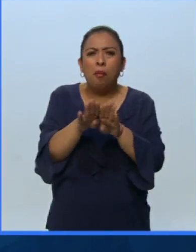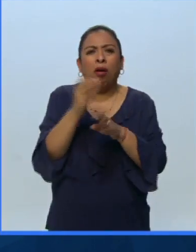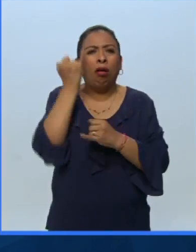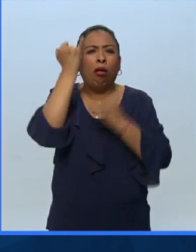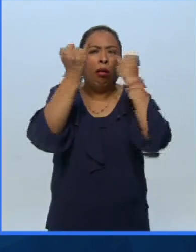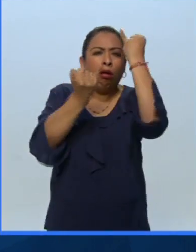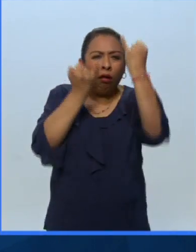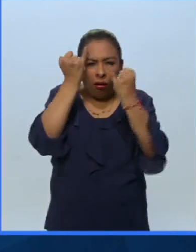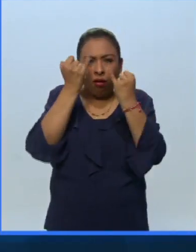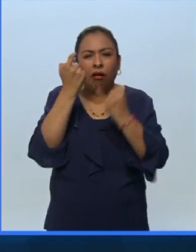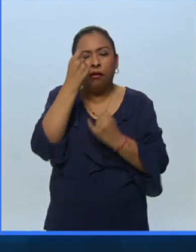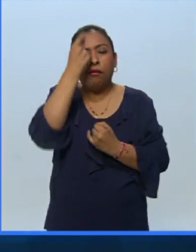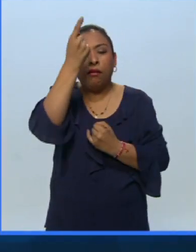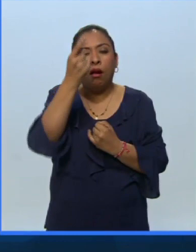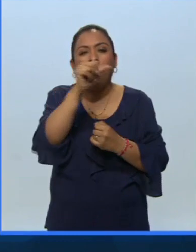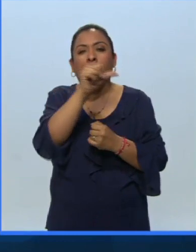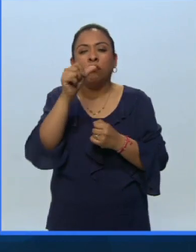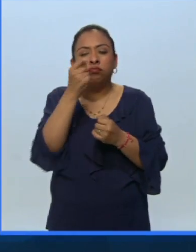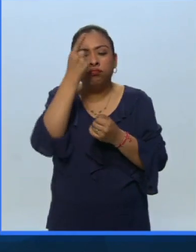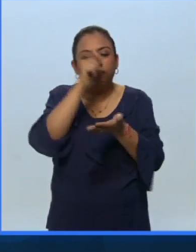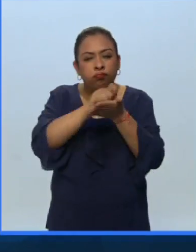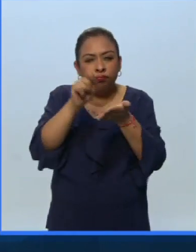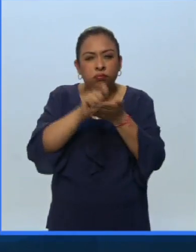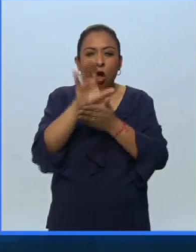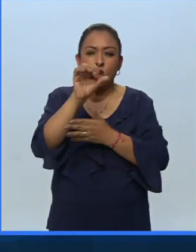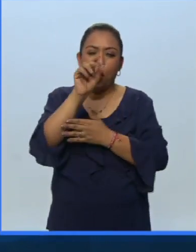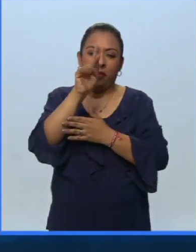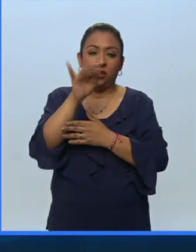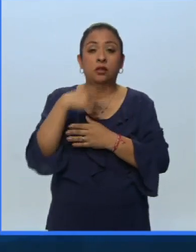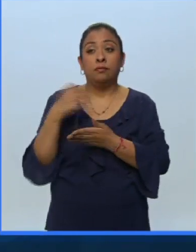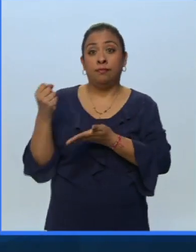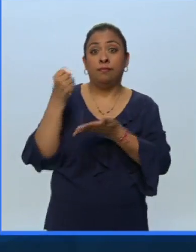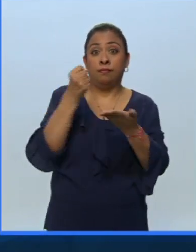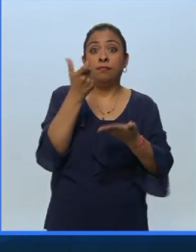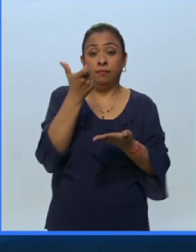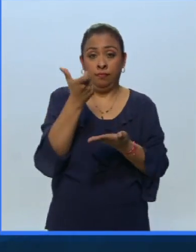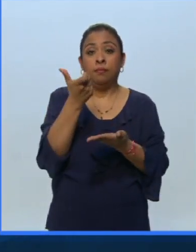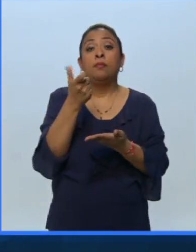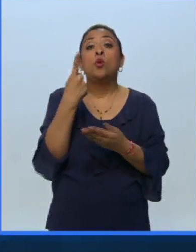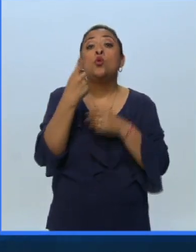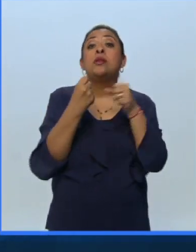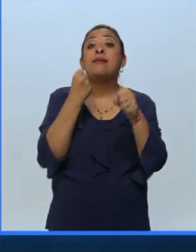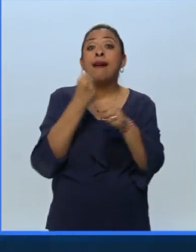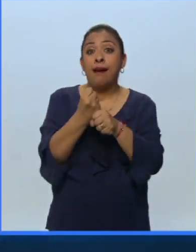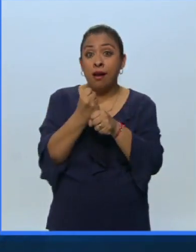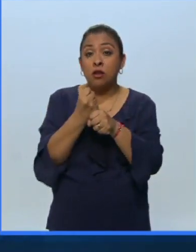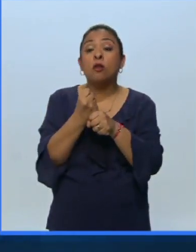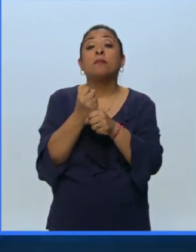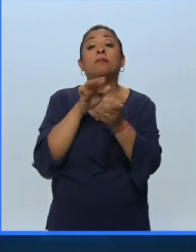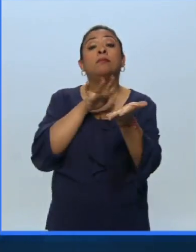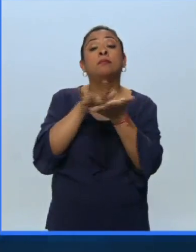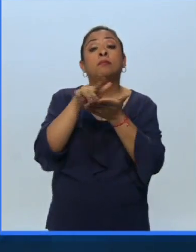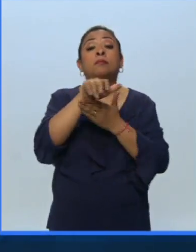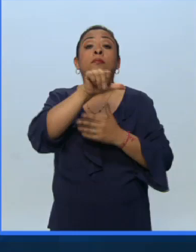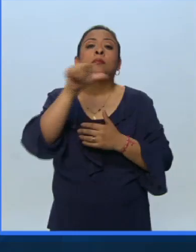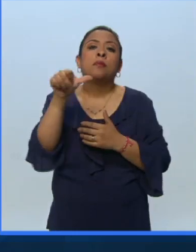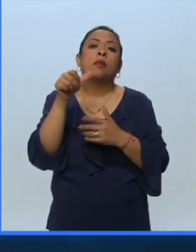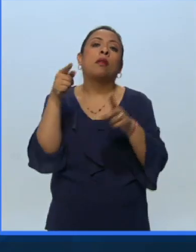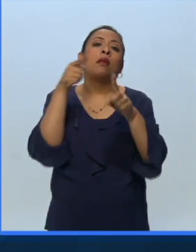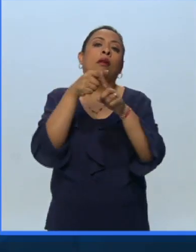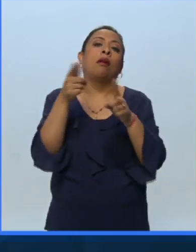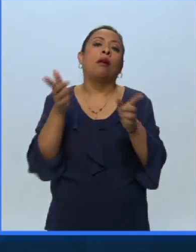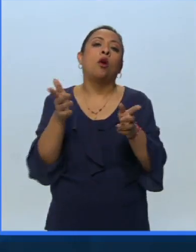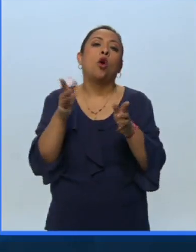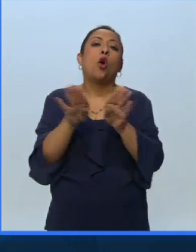creación que están realizando en torno a la composición? Es un estímulo económico que dura un año y te ayuda para en prueba tu